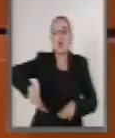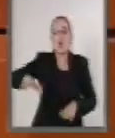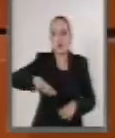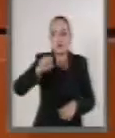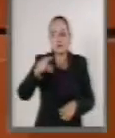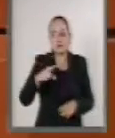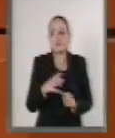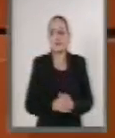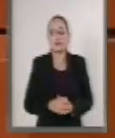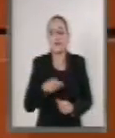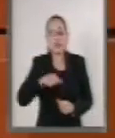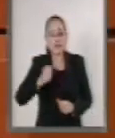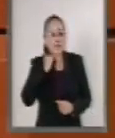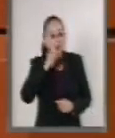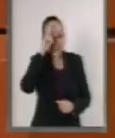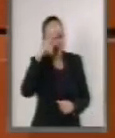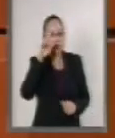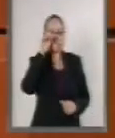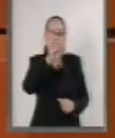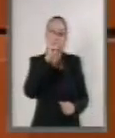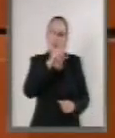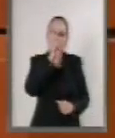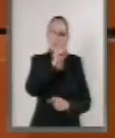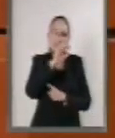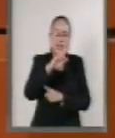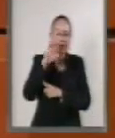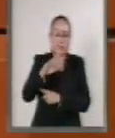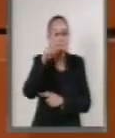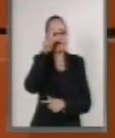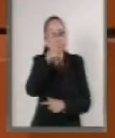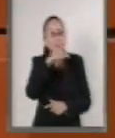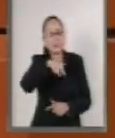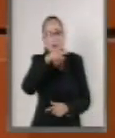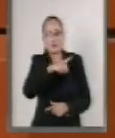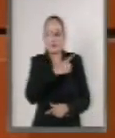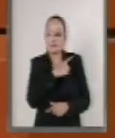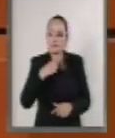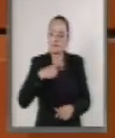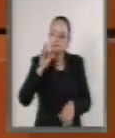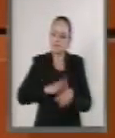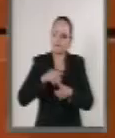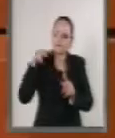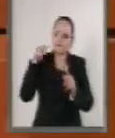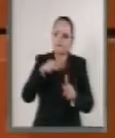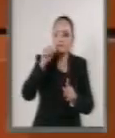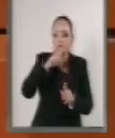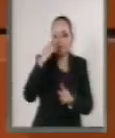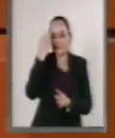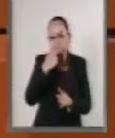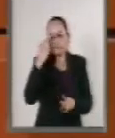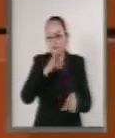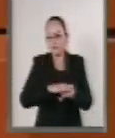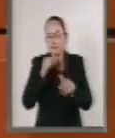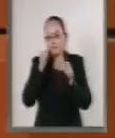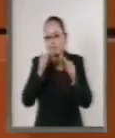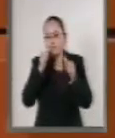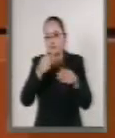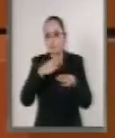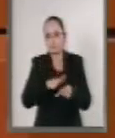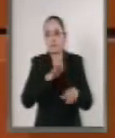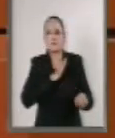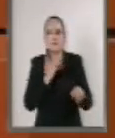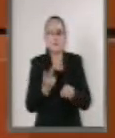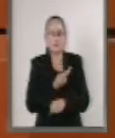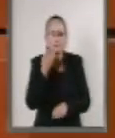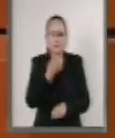hemos exigido a la Secretaría de Relaciones Exteriores que se dé puntual seguimiento a los procedimientos y causas legales